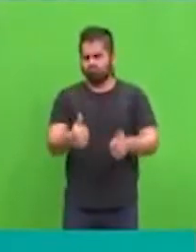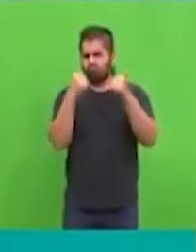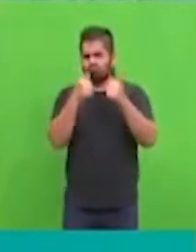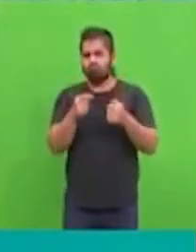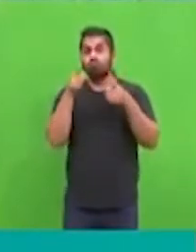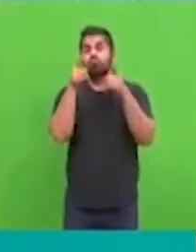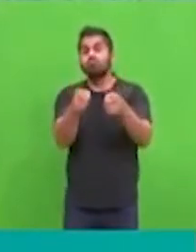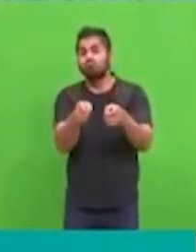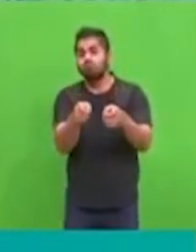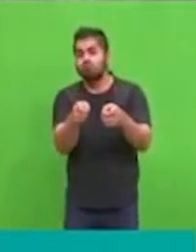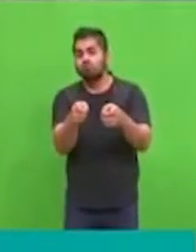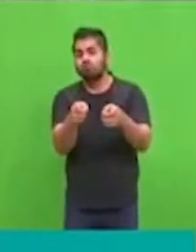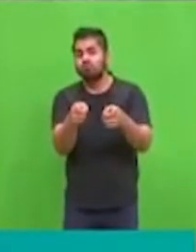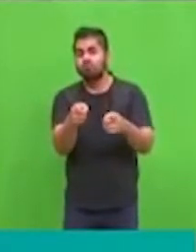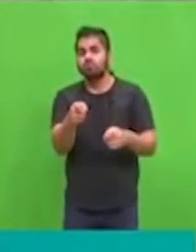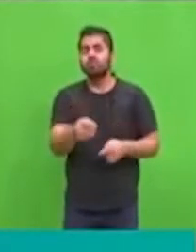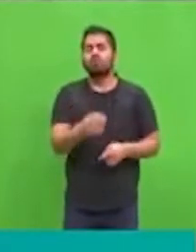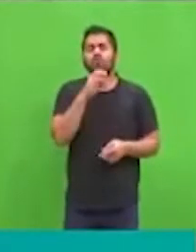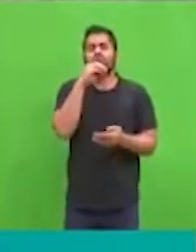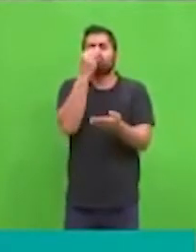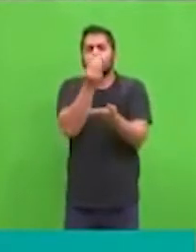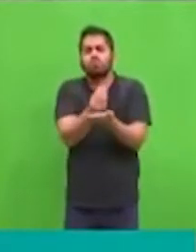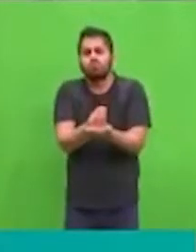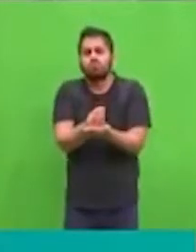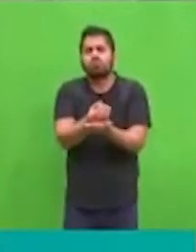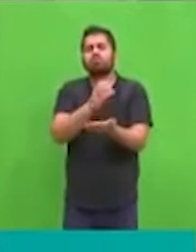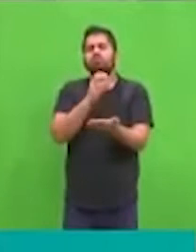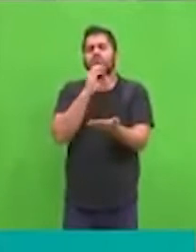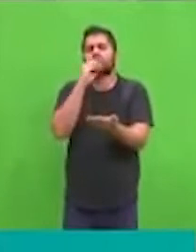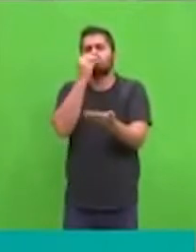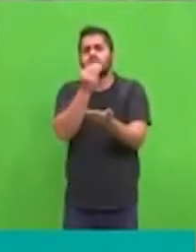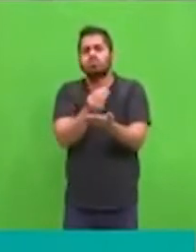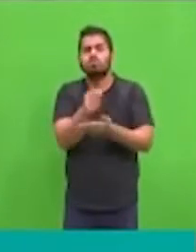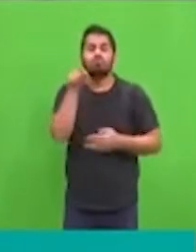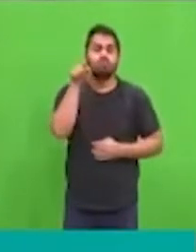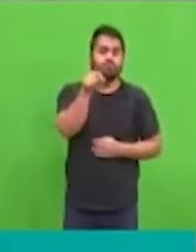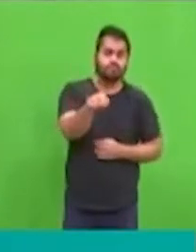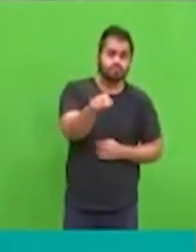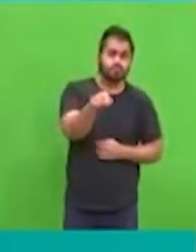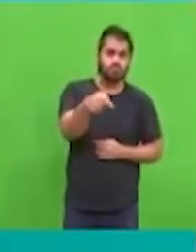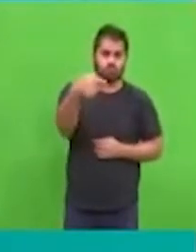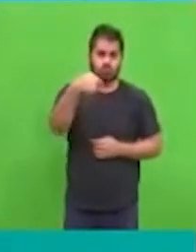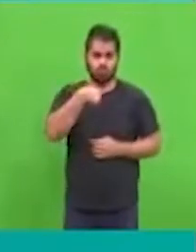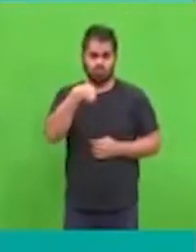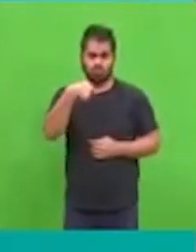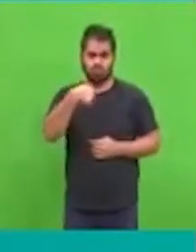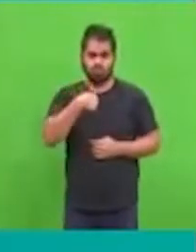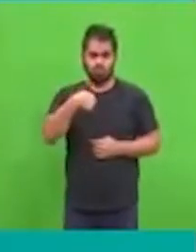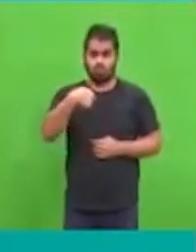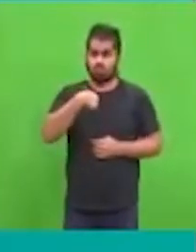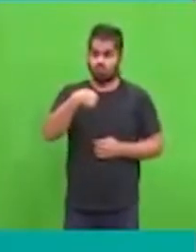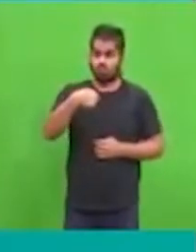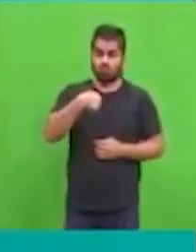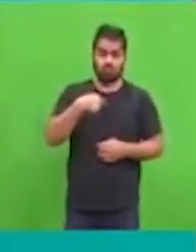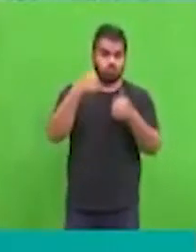como te comentaba, aprender de la tecnología que se va a utilizar y mantener al aire mínimo de cinco años,